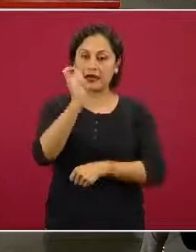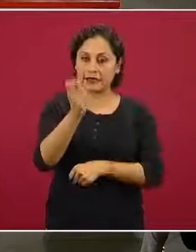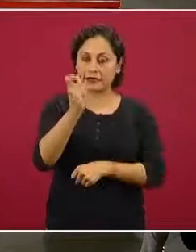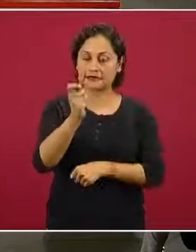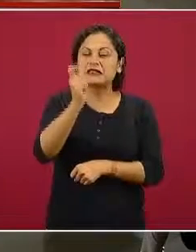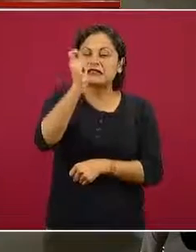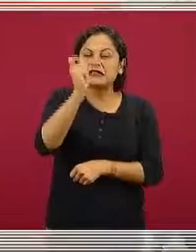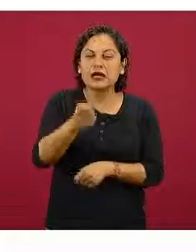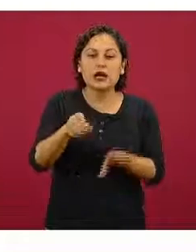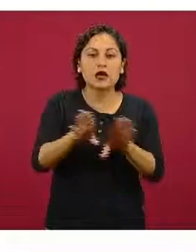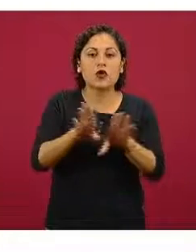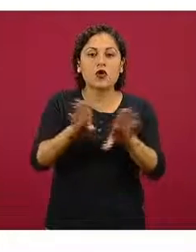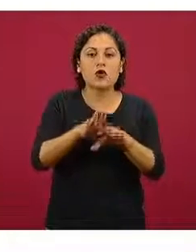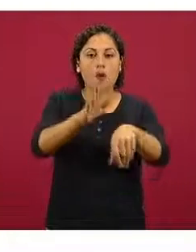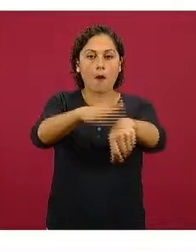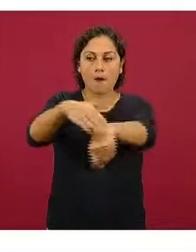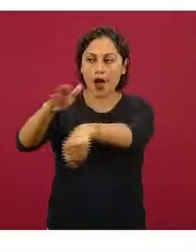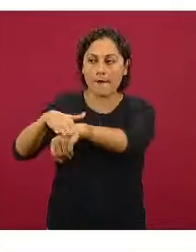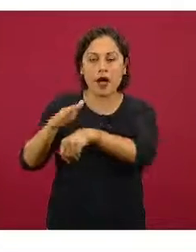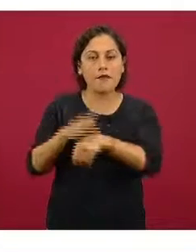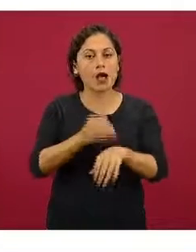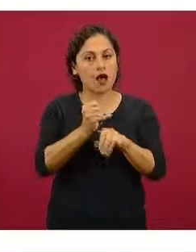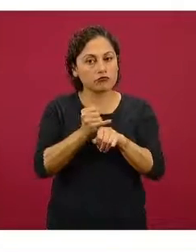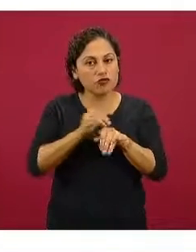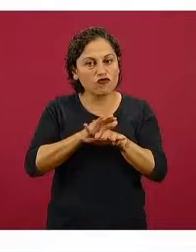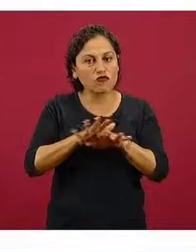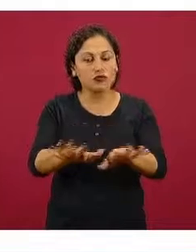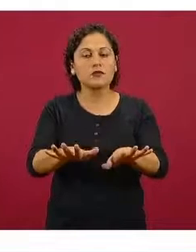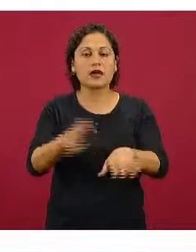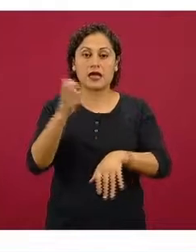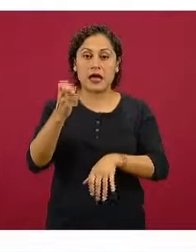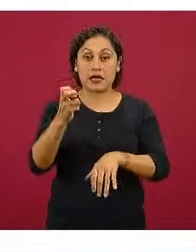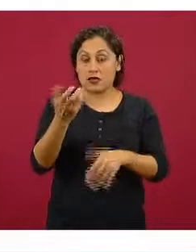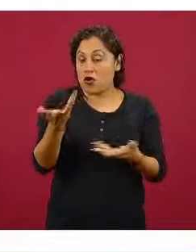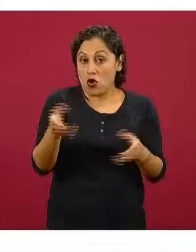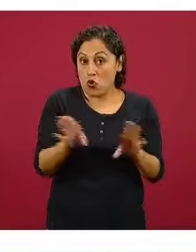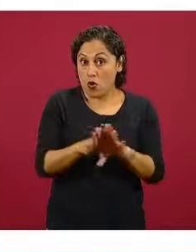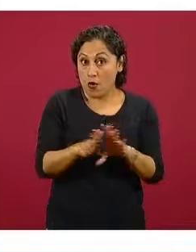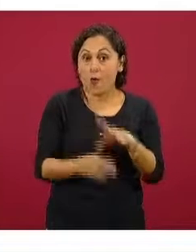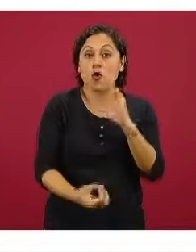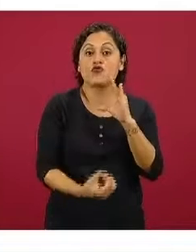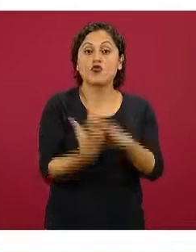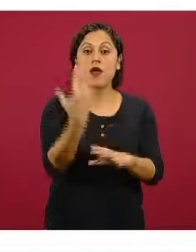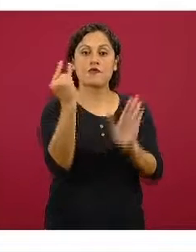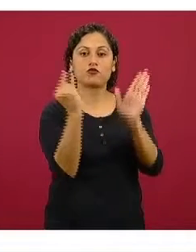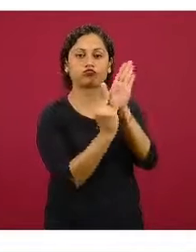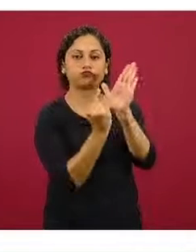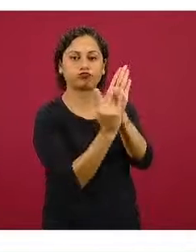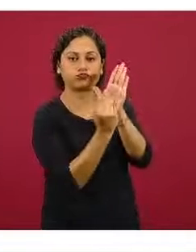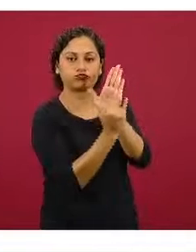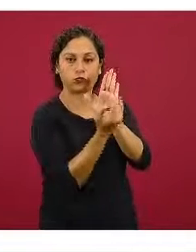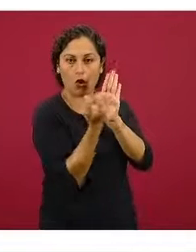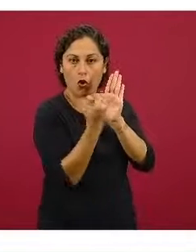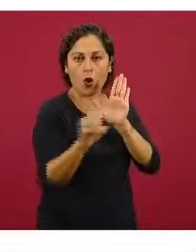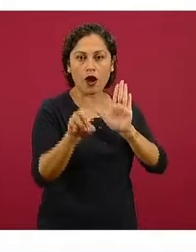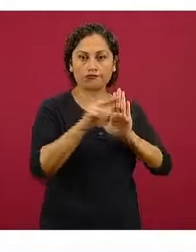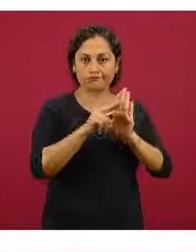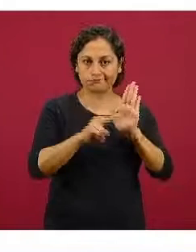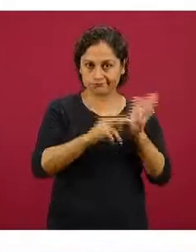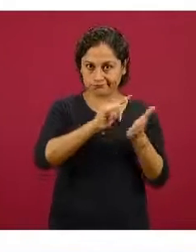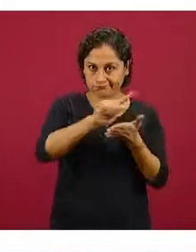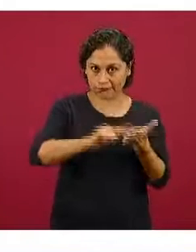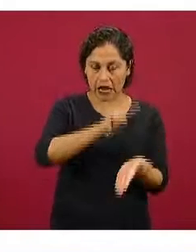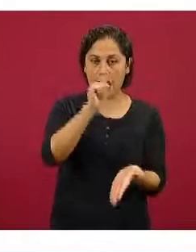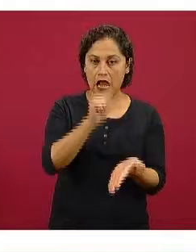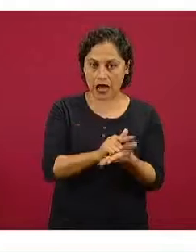una estrategia de comunicación que además del nuevo etiquetado frontal que es donde estamos enfocando mucho de nuestros esfuerzos ahora para